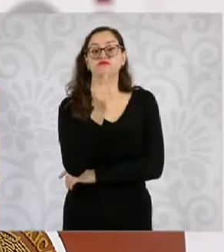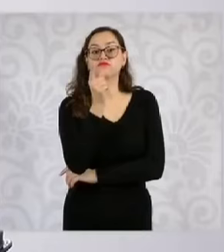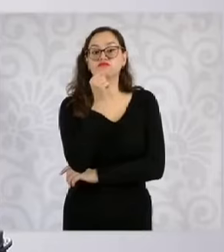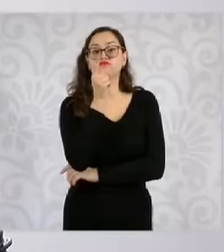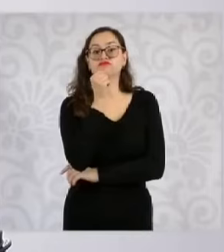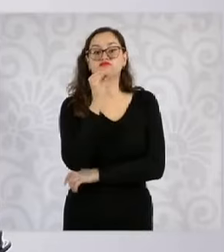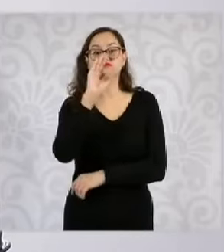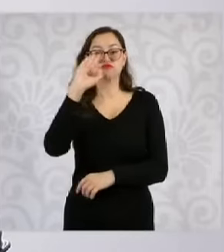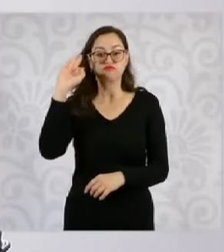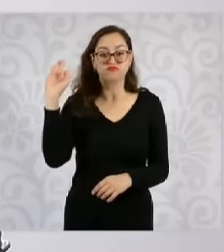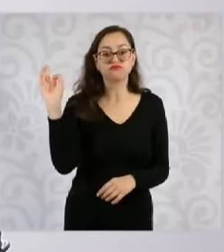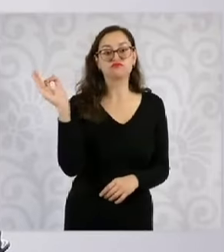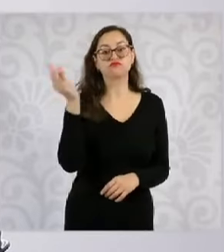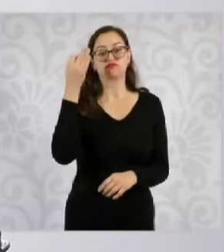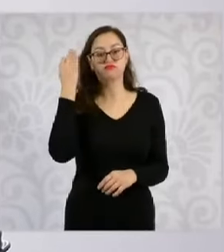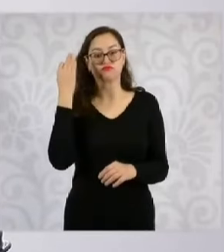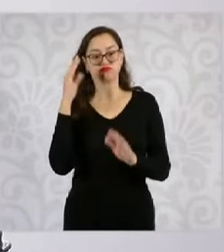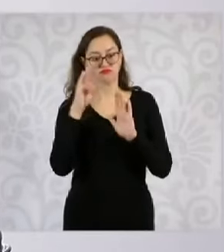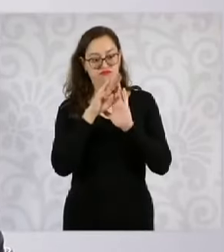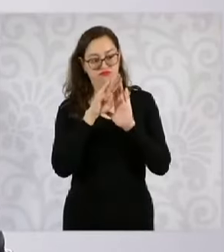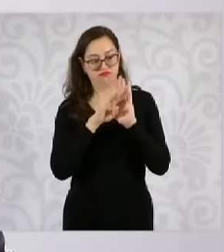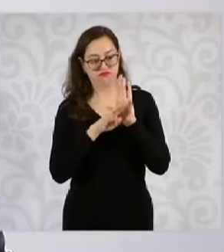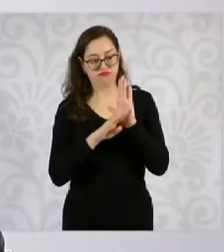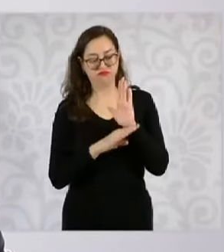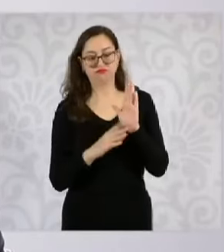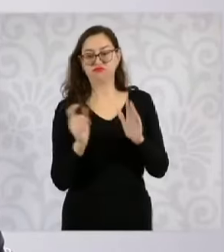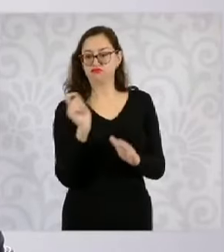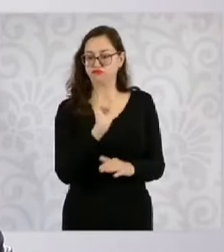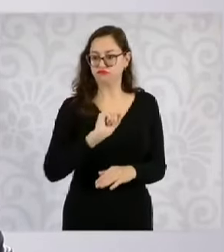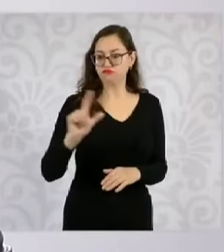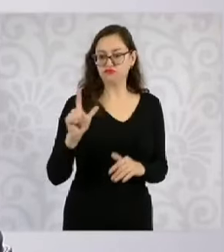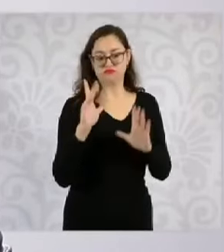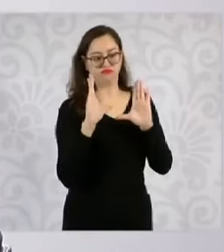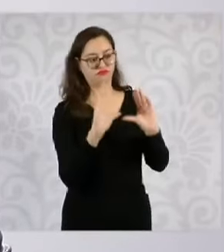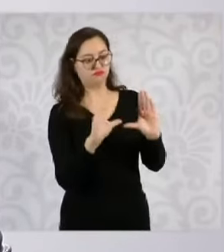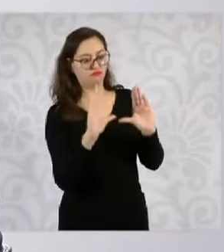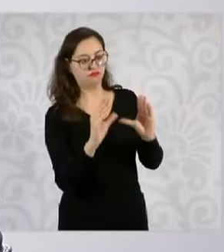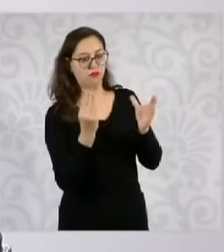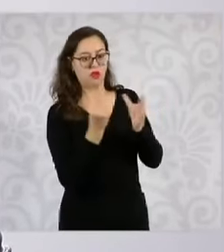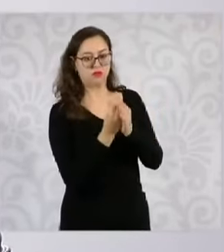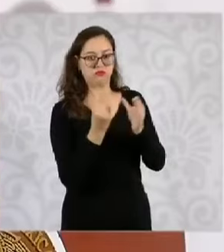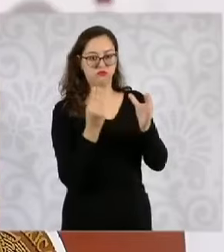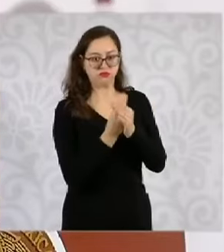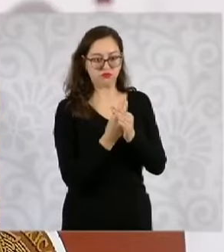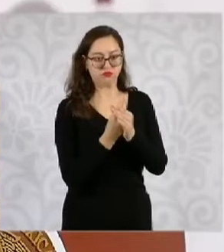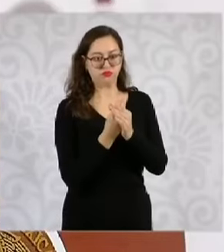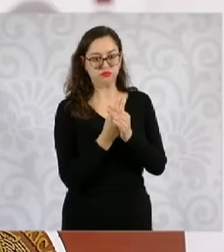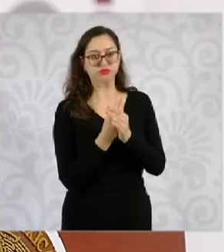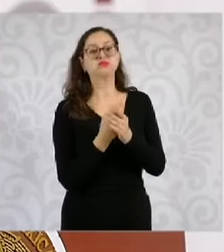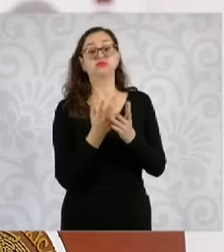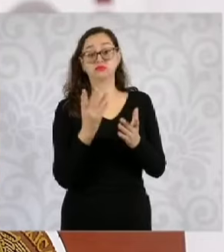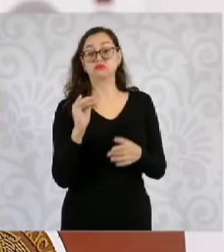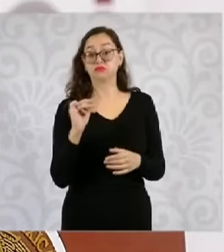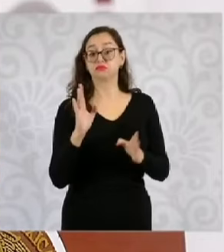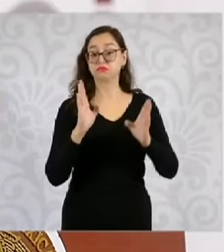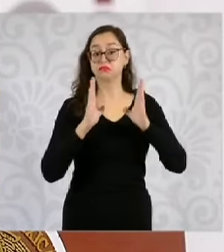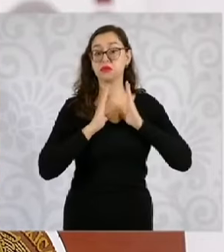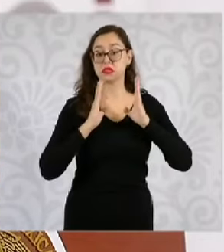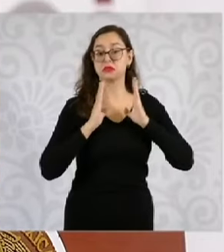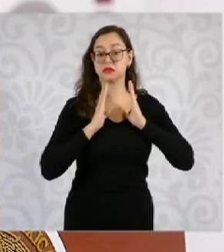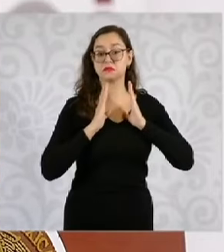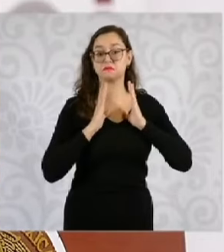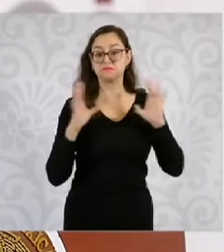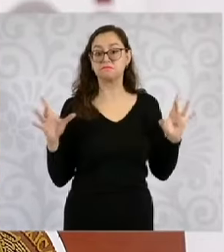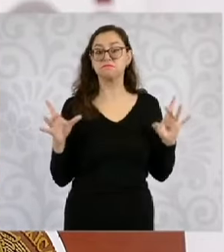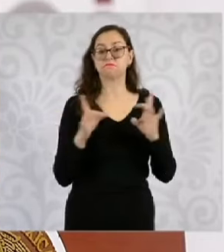Federación, con un esquema de formación, profesionalización, capacitación definido por una doctrina militar, bajo regulación